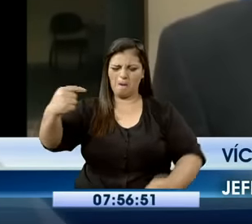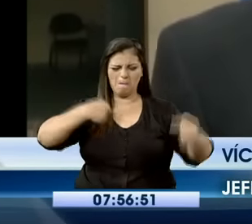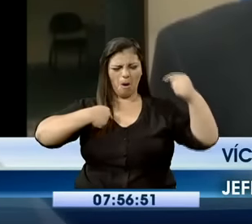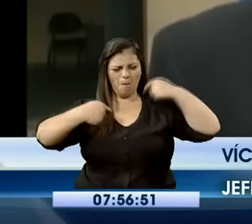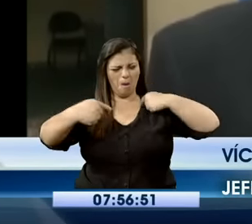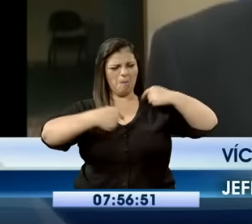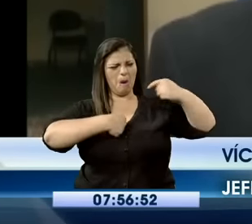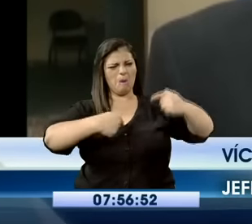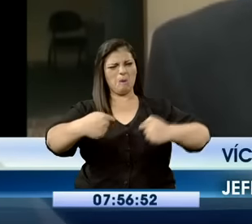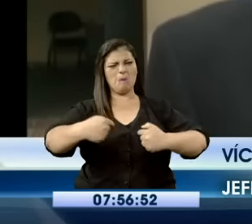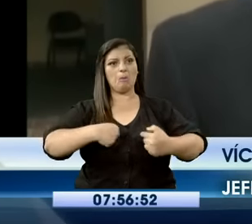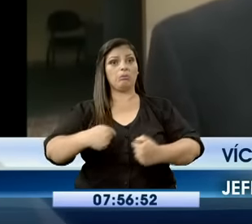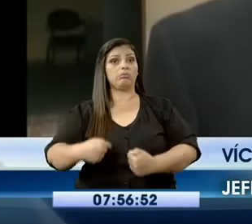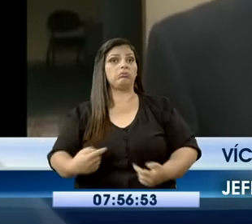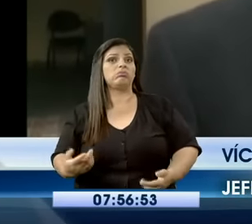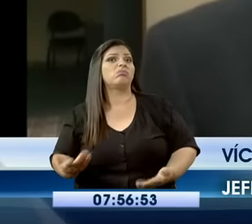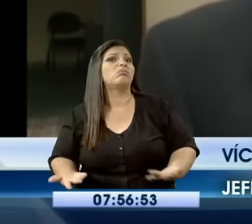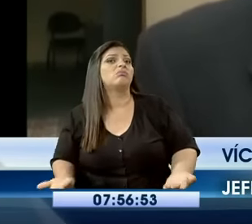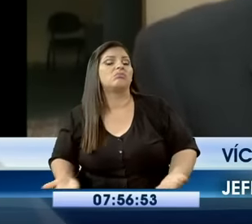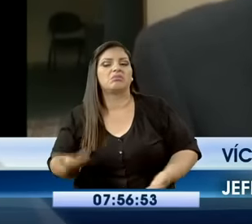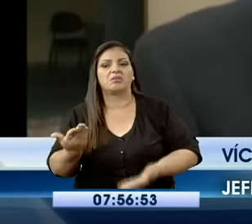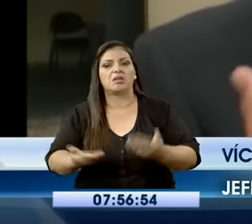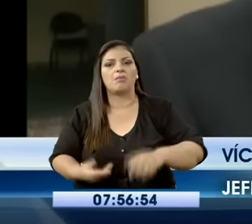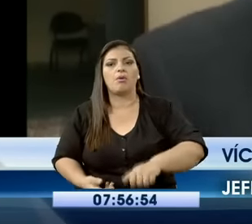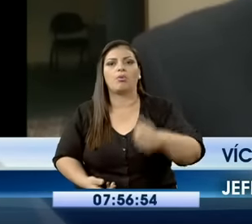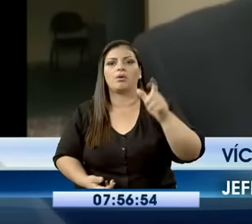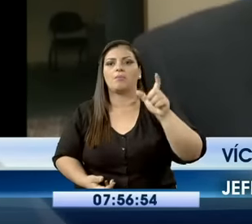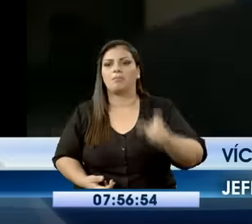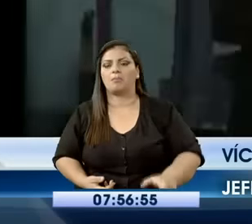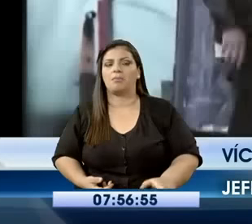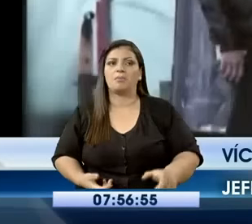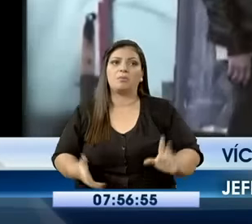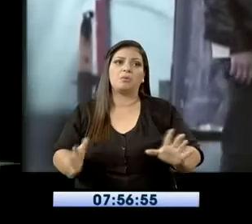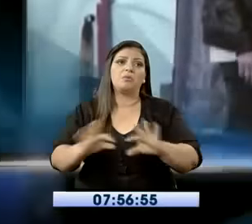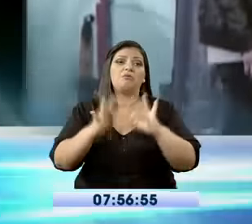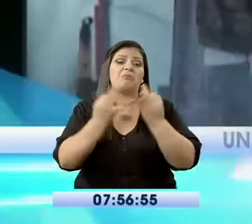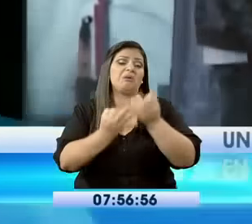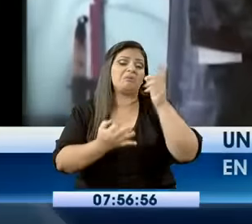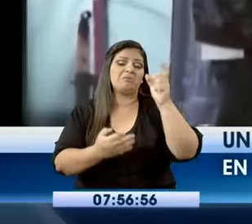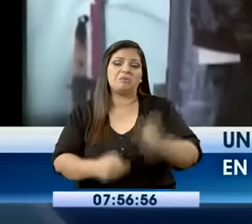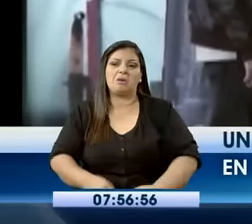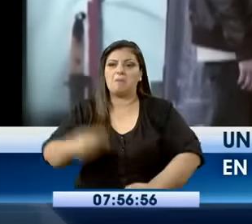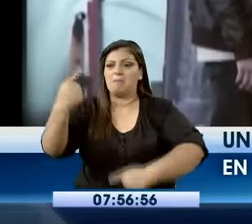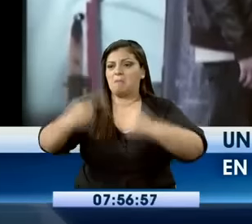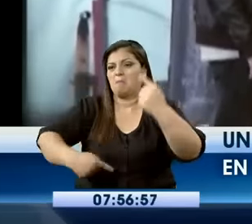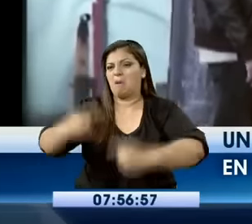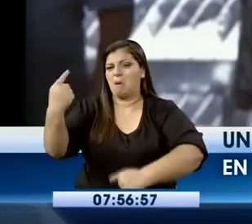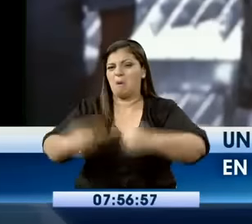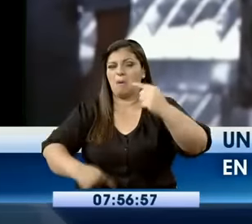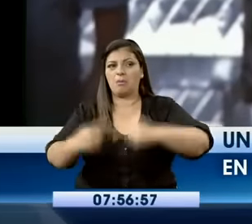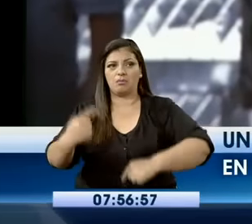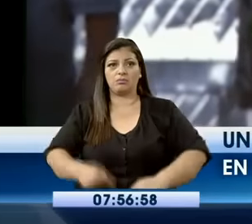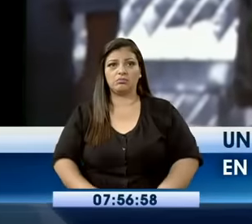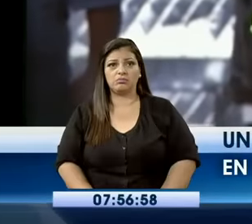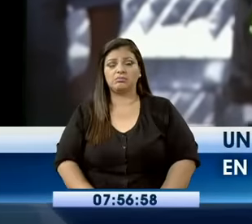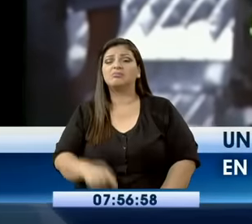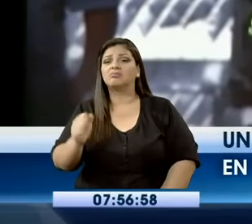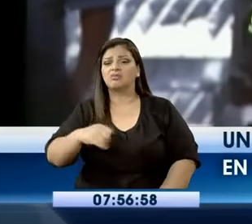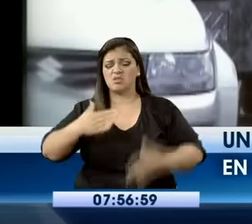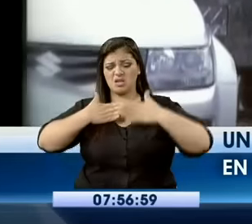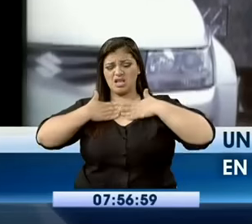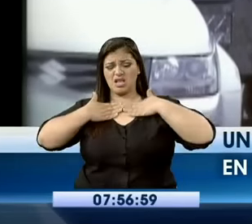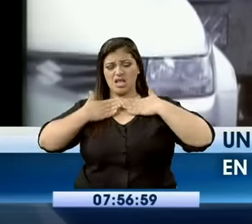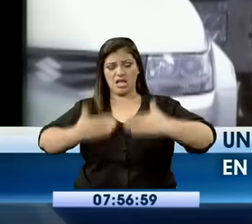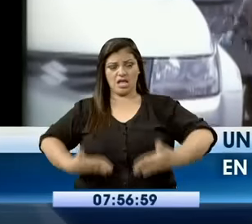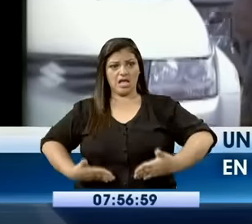motivación en este caso sería por problemas interpersonales, violencia intrafamiliar. El cadáver presentaba varias heridas con arma blanca a la altura del tórax y en